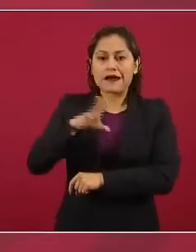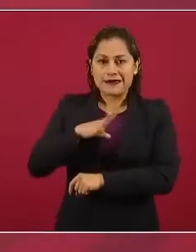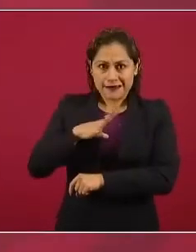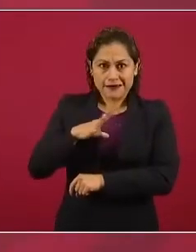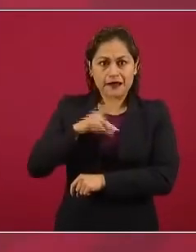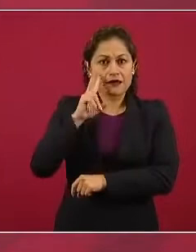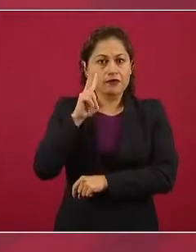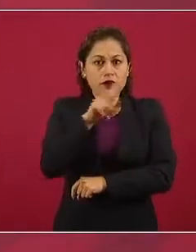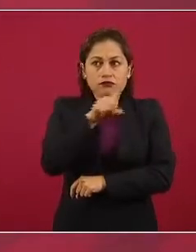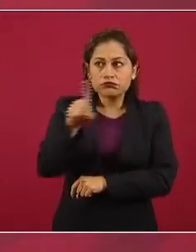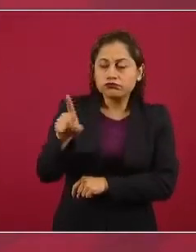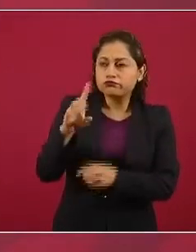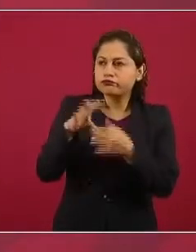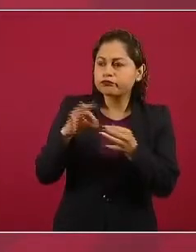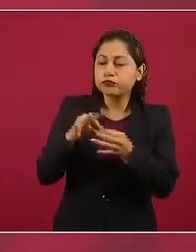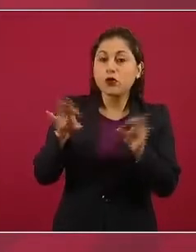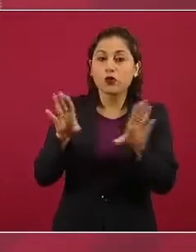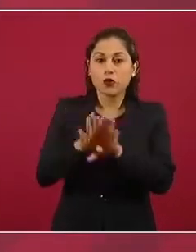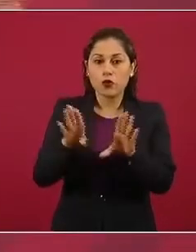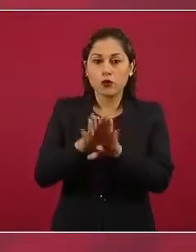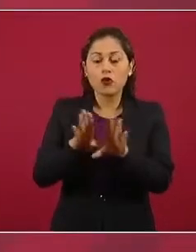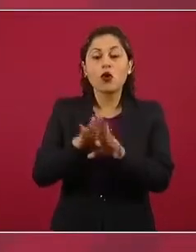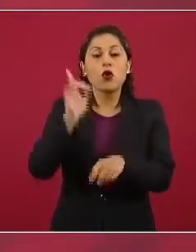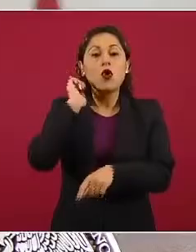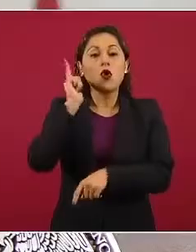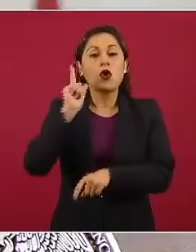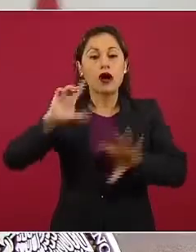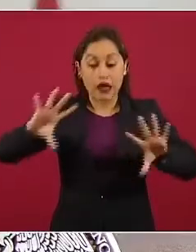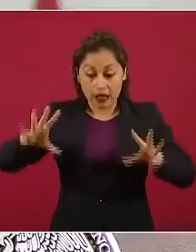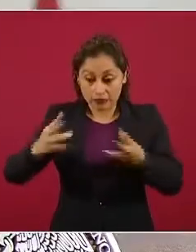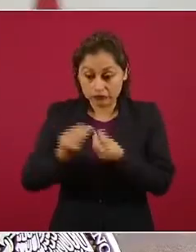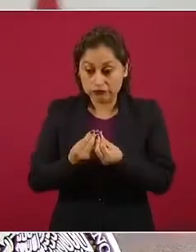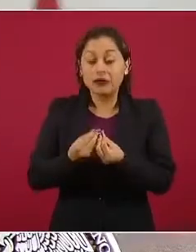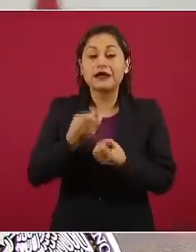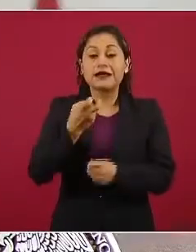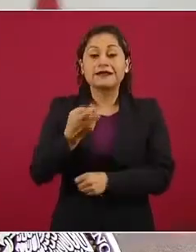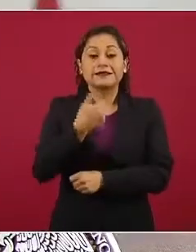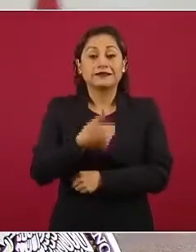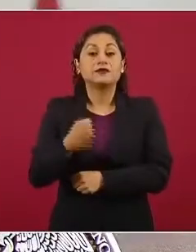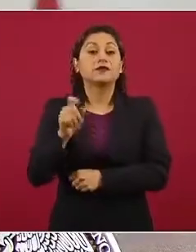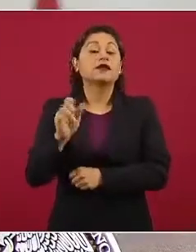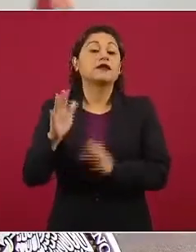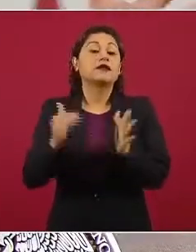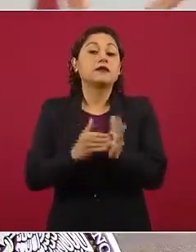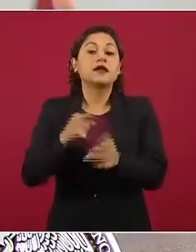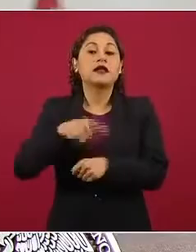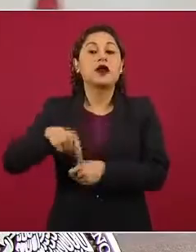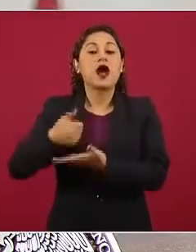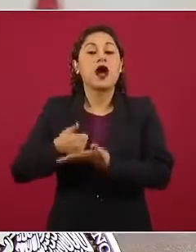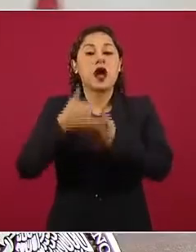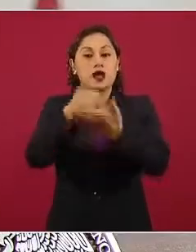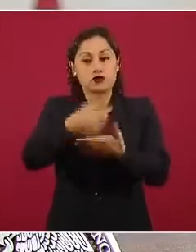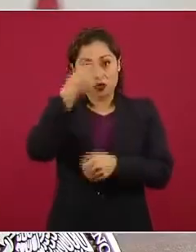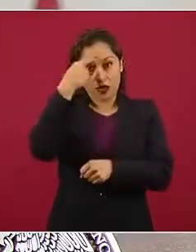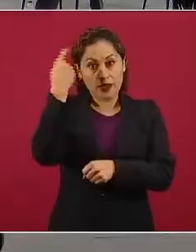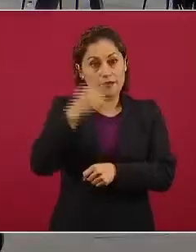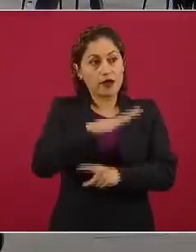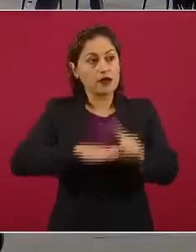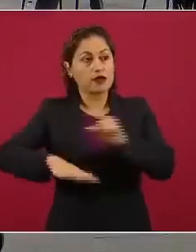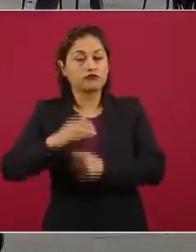pero en este momento tener a los 620 mil nos dan un respiro de que la operación va a continuar de nuestro sistema.